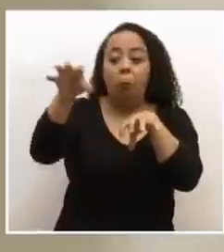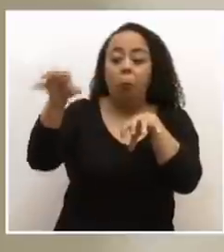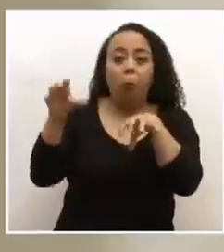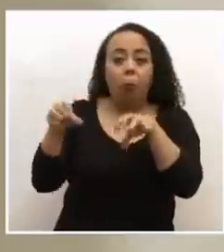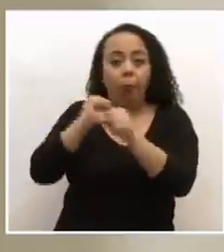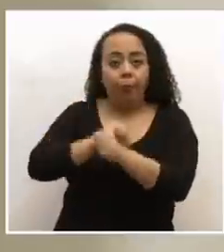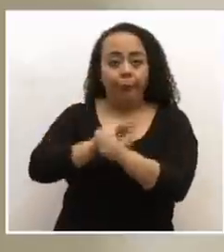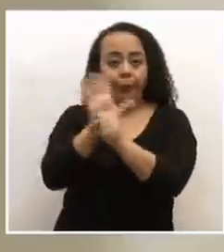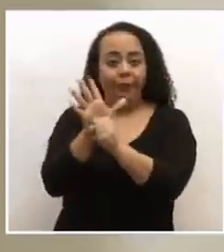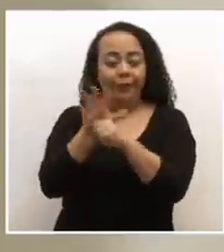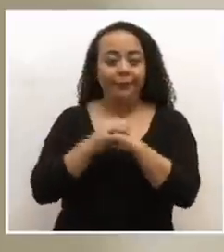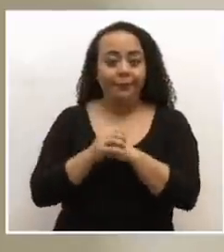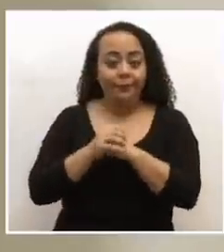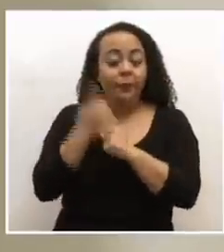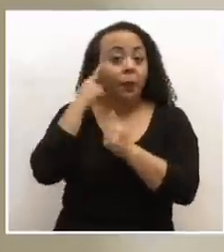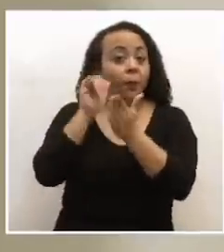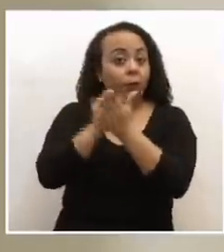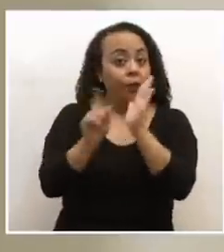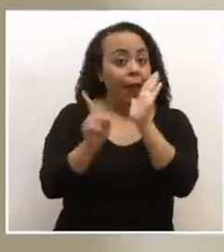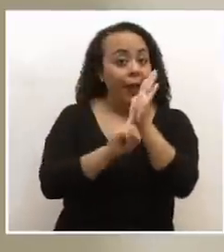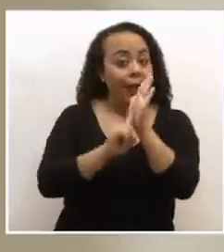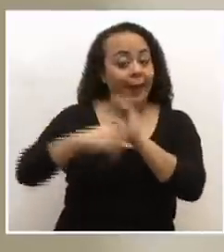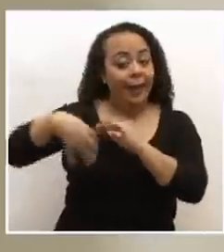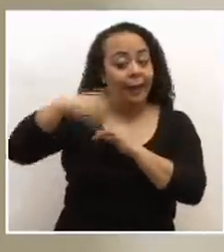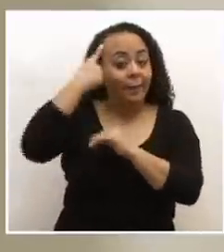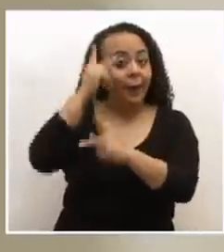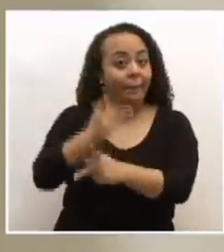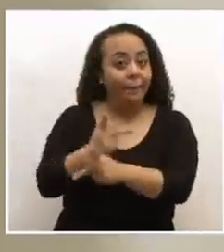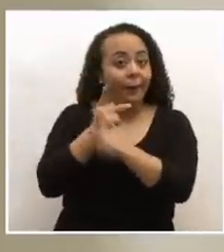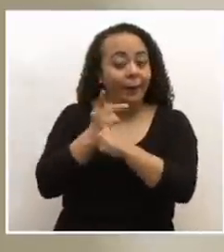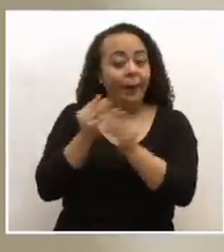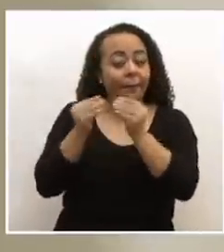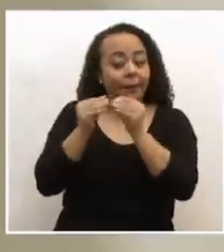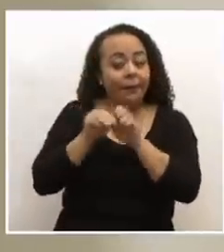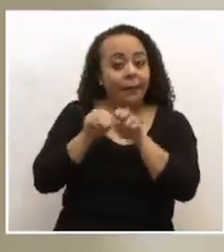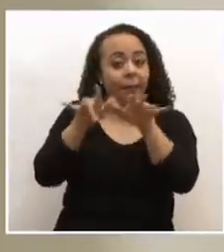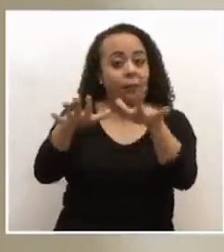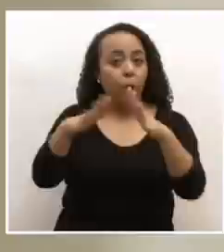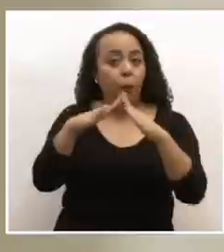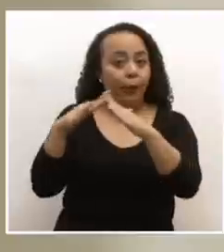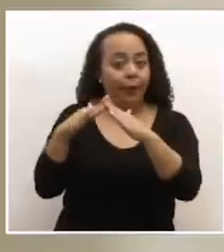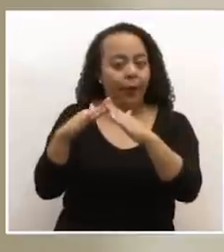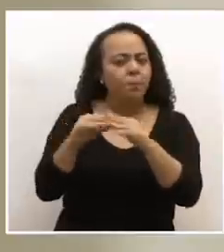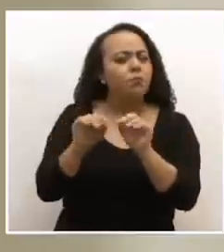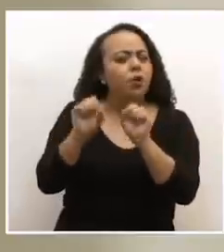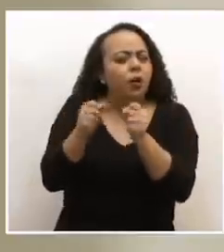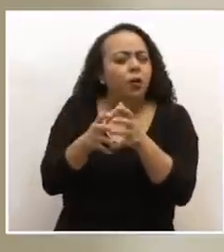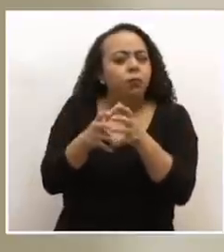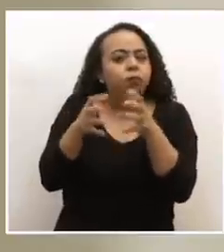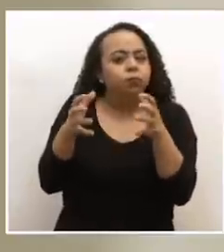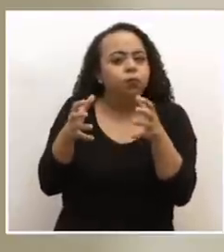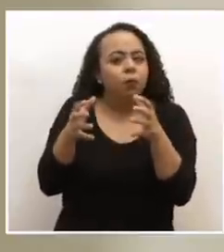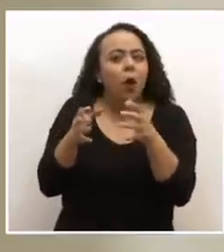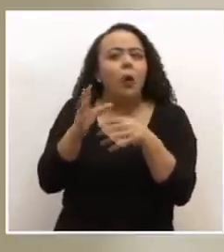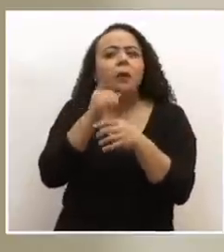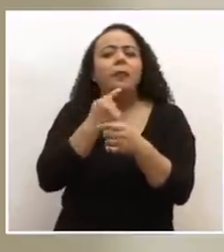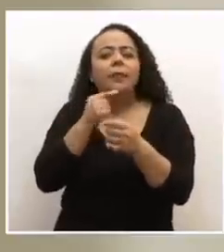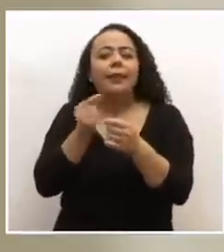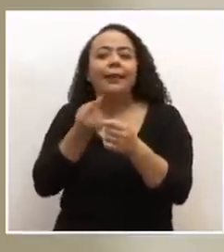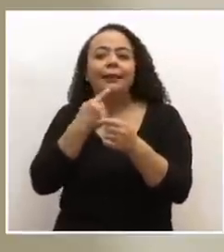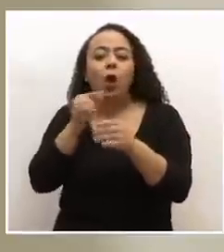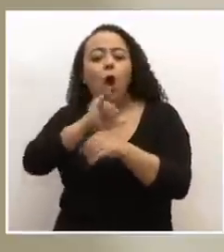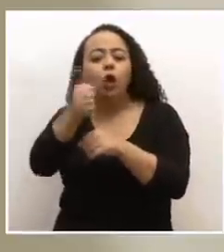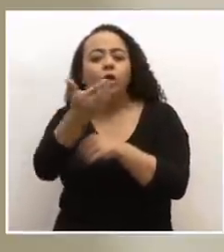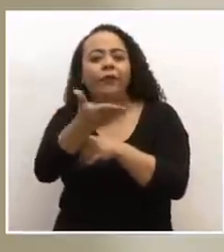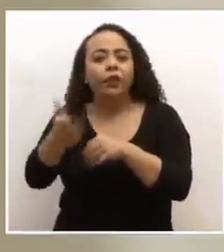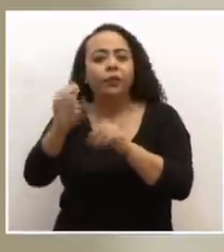-19. De ahí la alerta naranja para prevenir posible transmisión comunitaria. ¿Podrían ampliarnos sobre otros factores que pueden